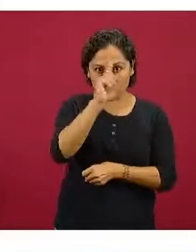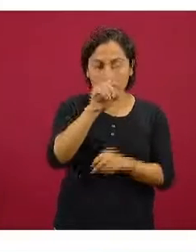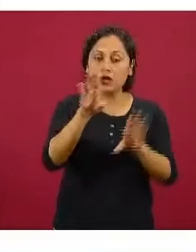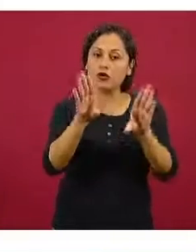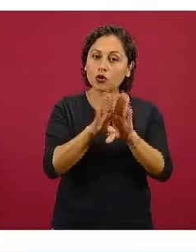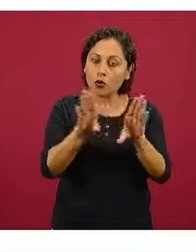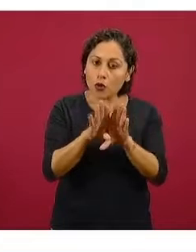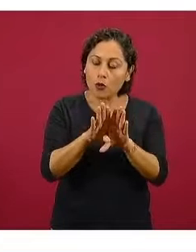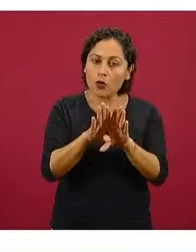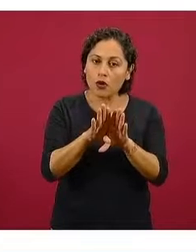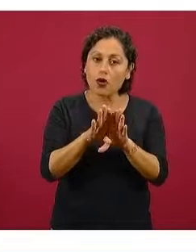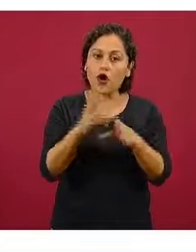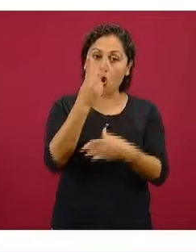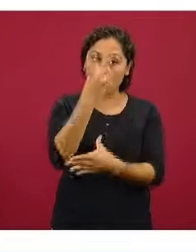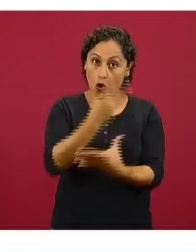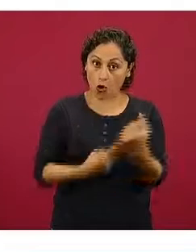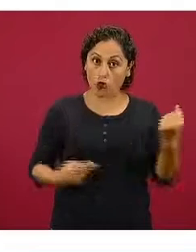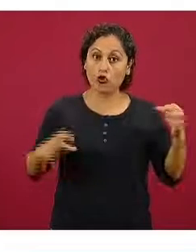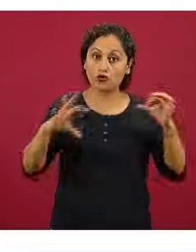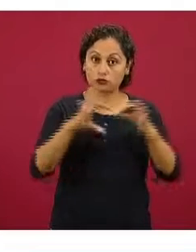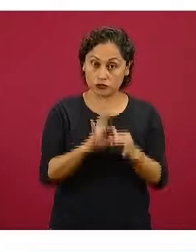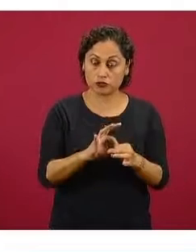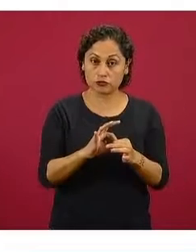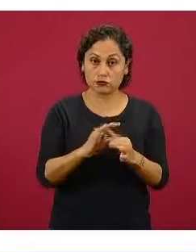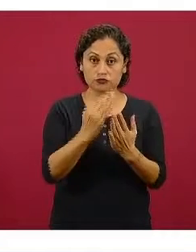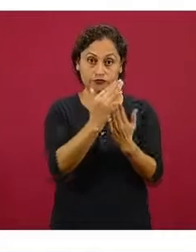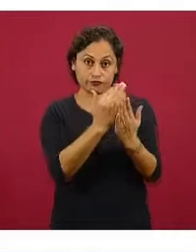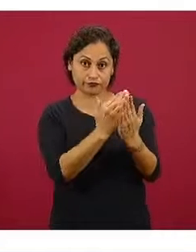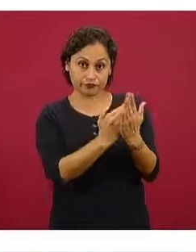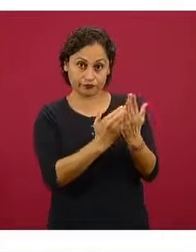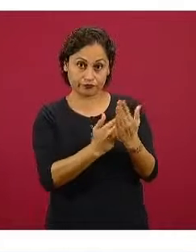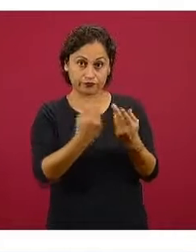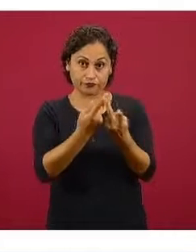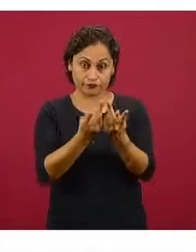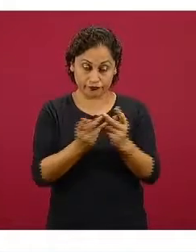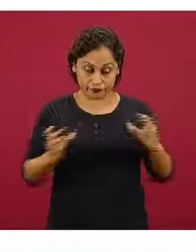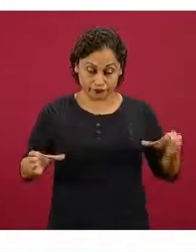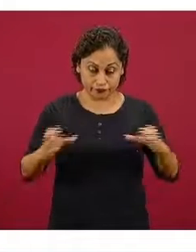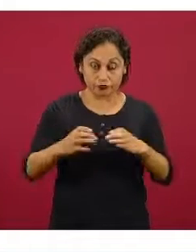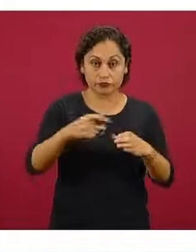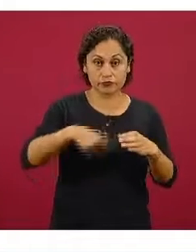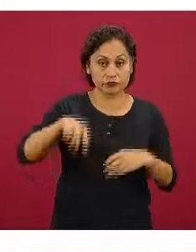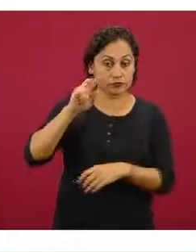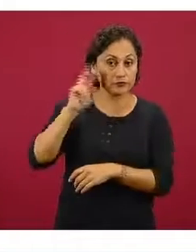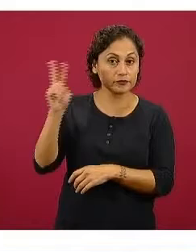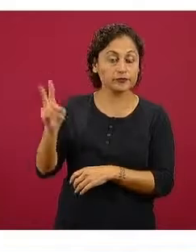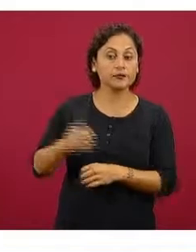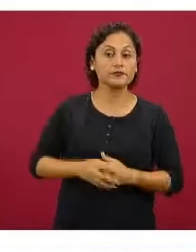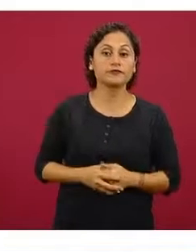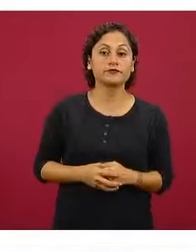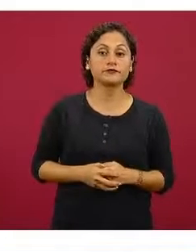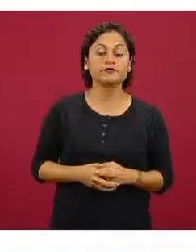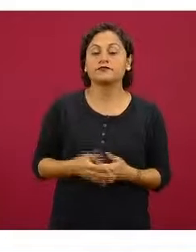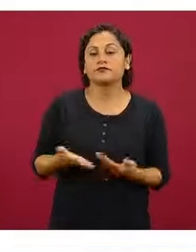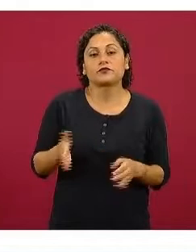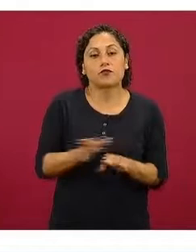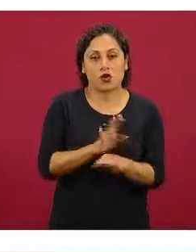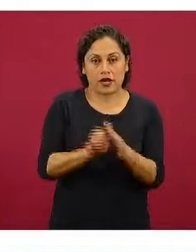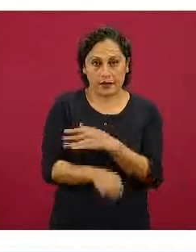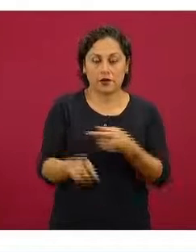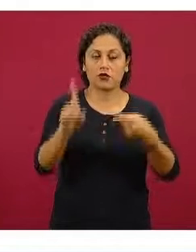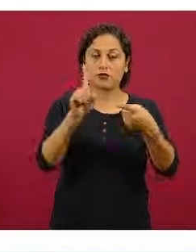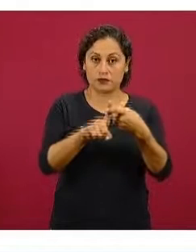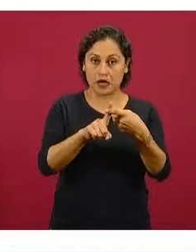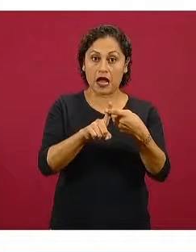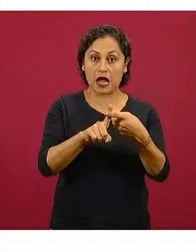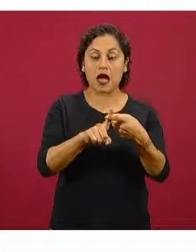promueva, este componente tenga dietas saludables de bajo impacto ambiental, definir metas, definir metas